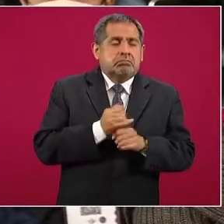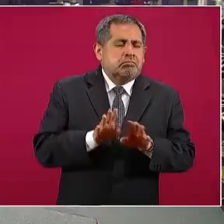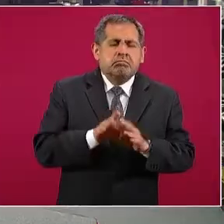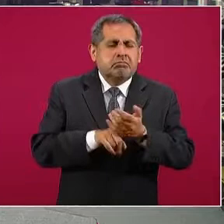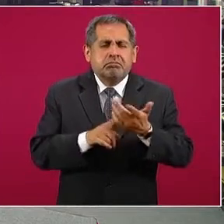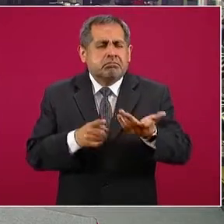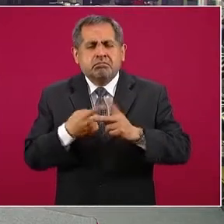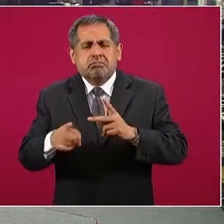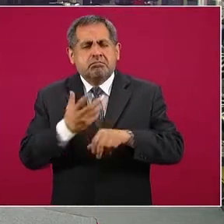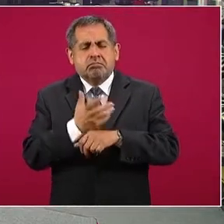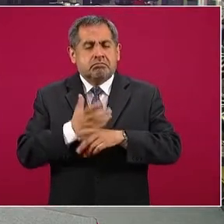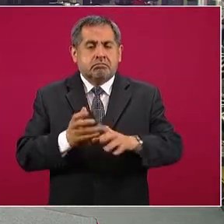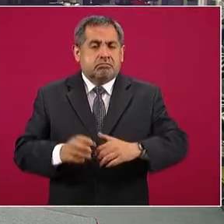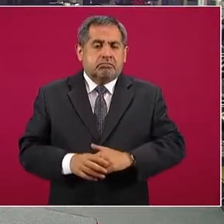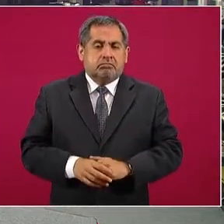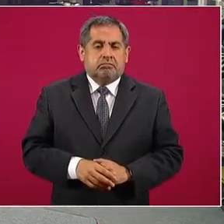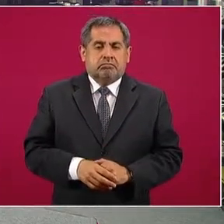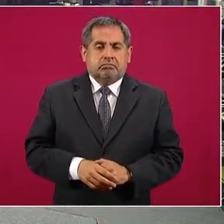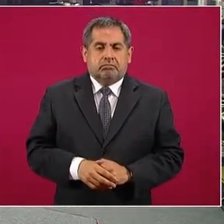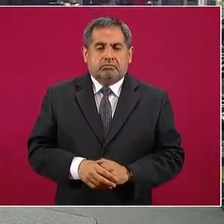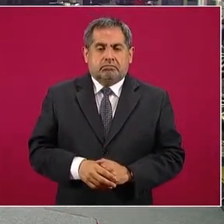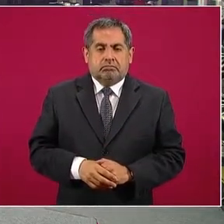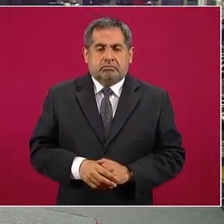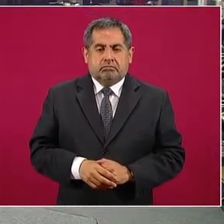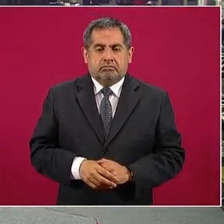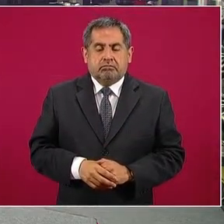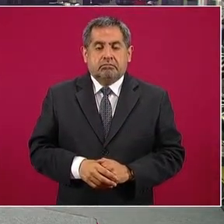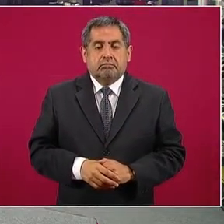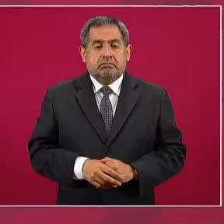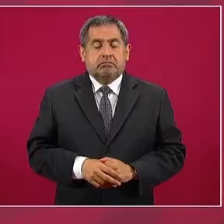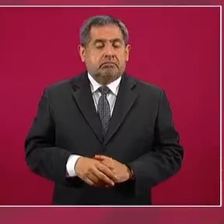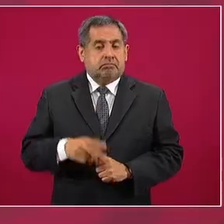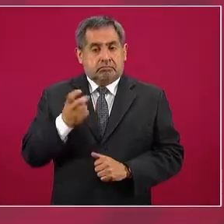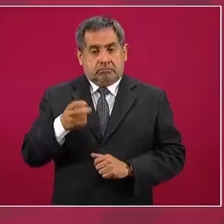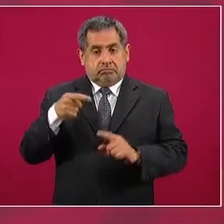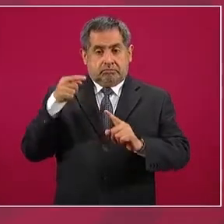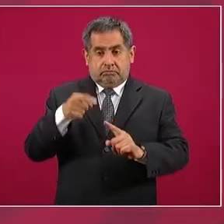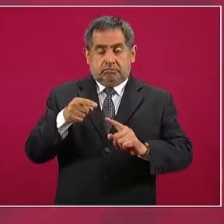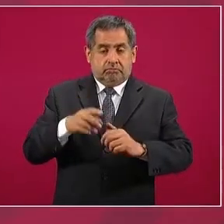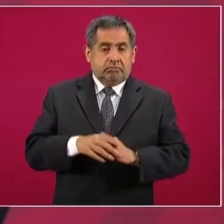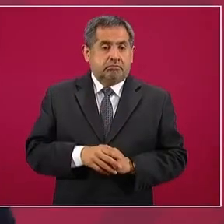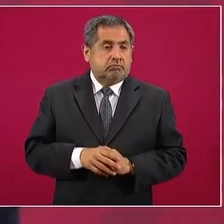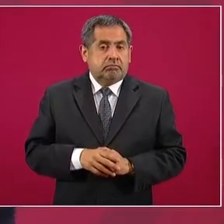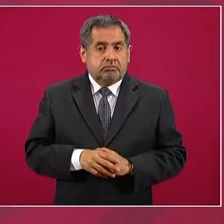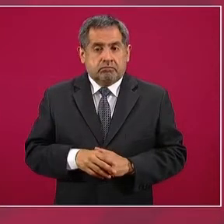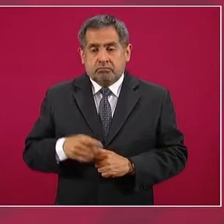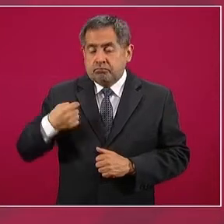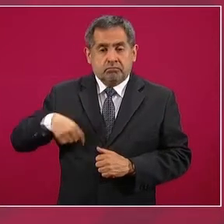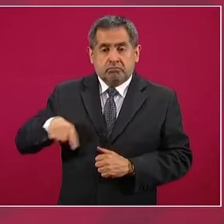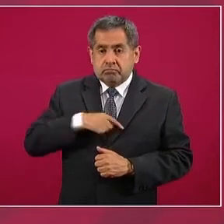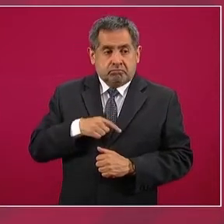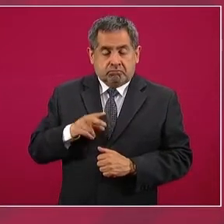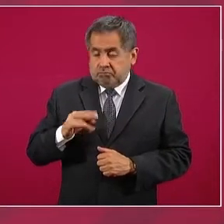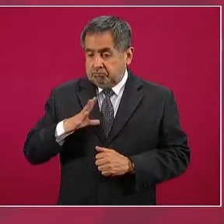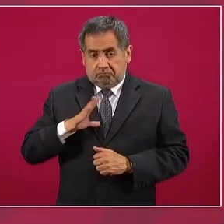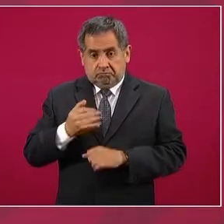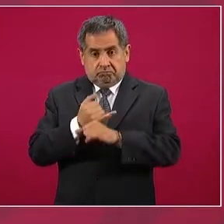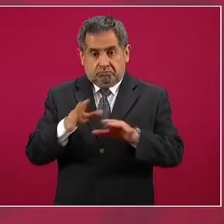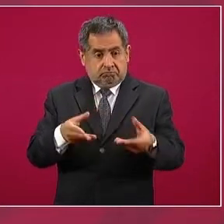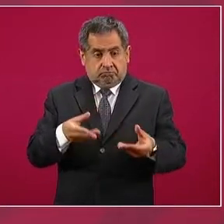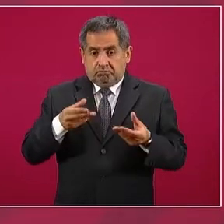Pues, en este caso no teníamos nosotros información.